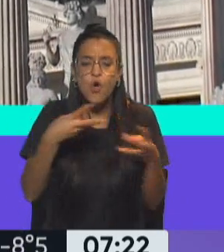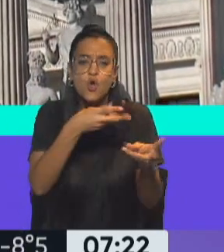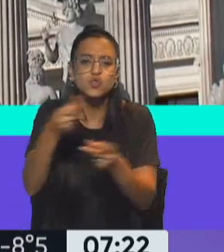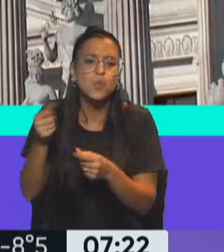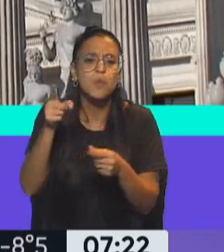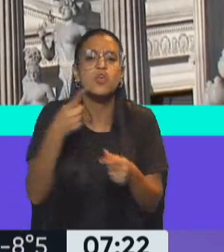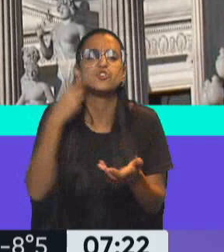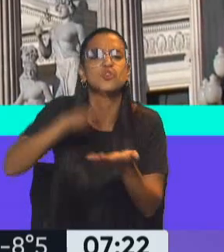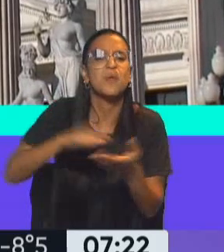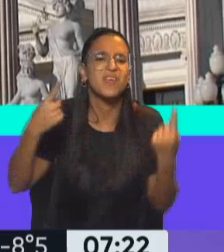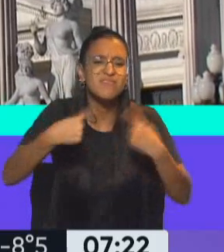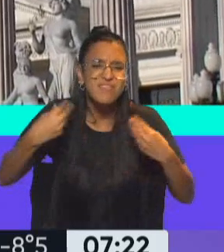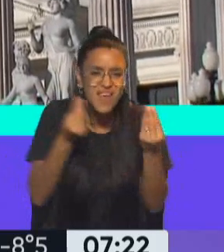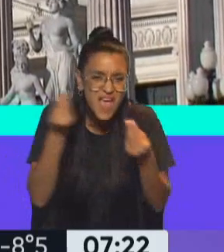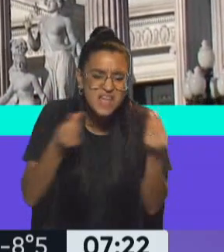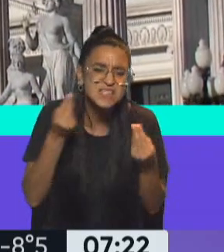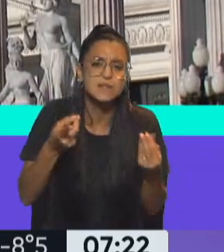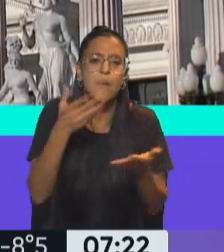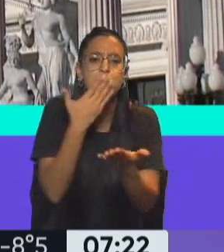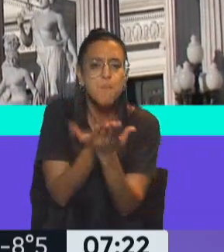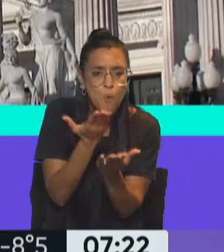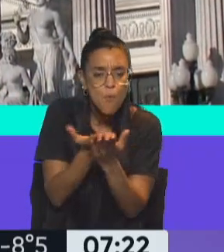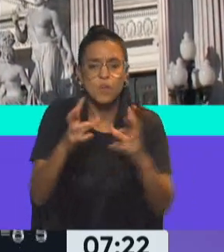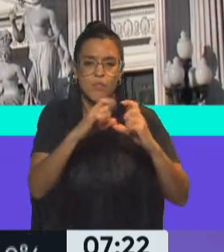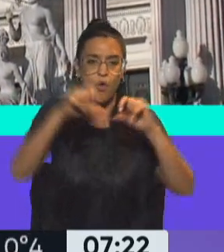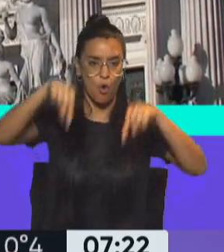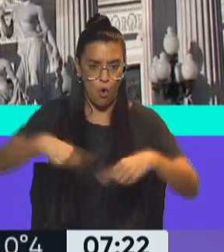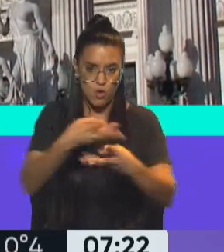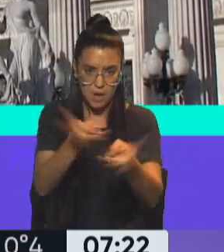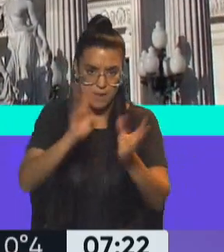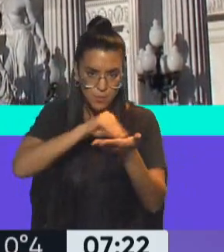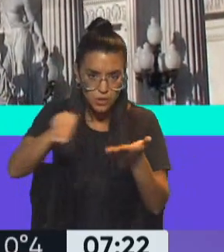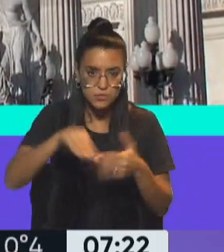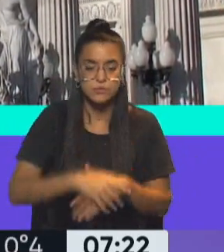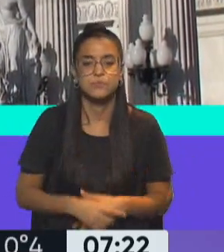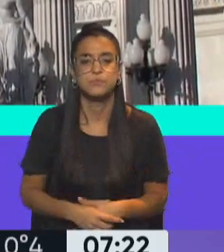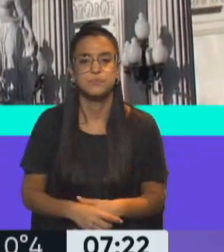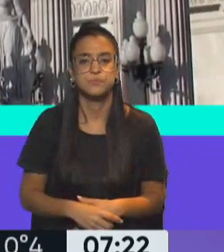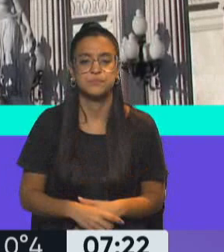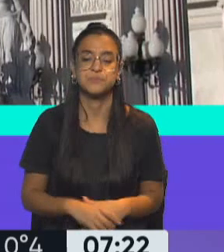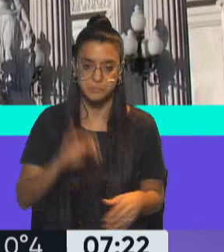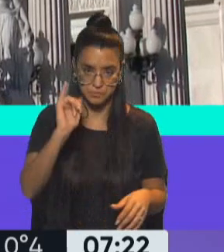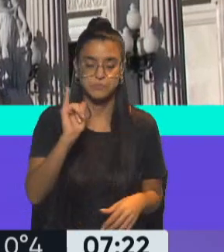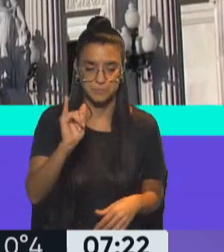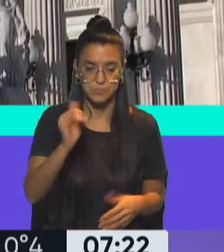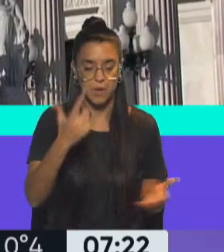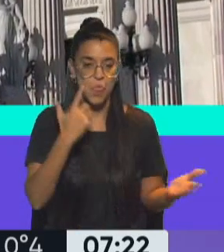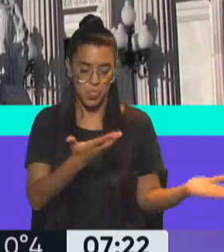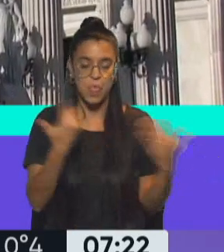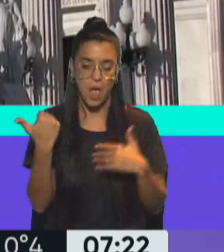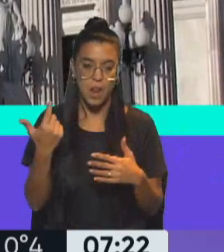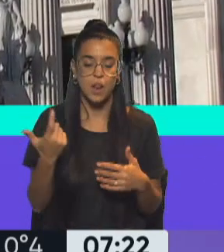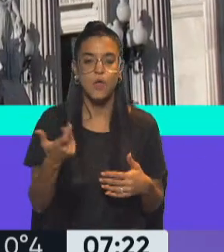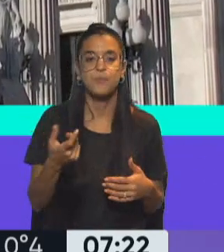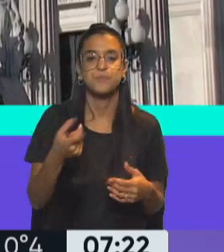respecto a lo que significa justamente esta iniciativa que se debate hoy en Cámara Baja? Sí, sí, Silvia, dale. Vamos a escuchar